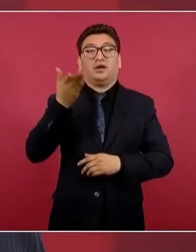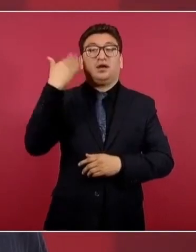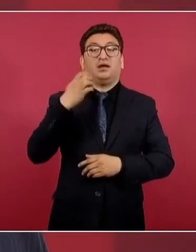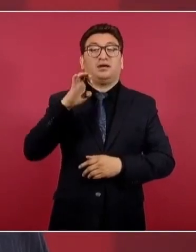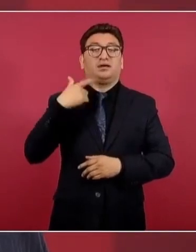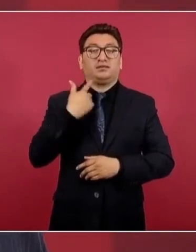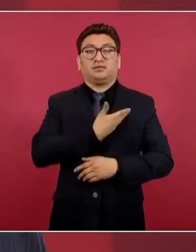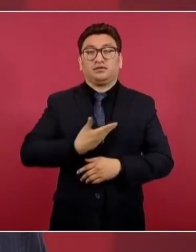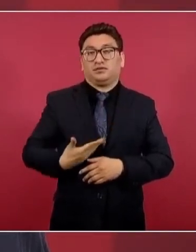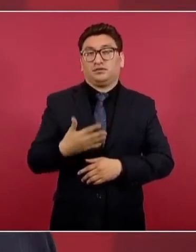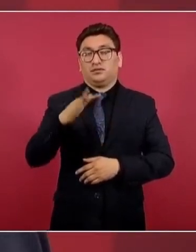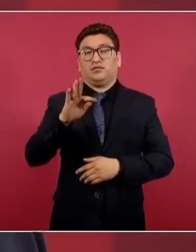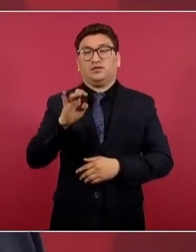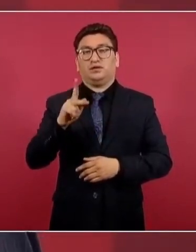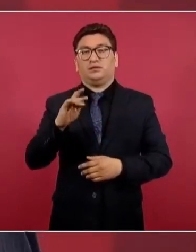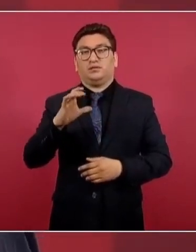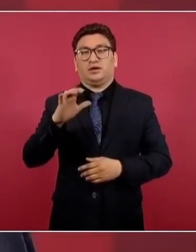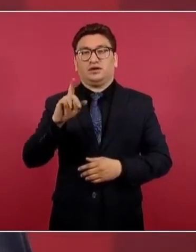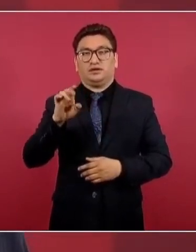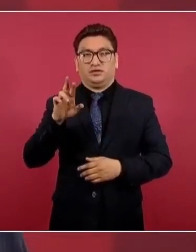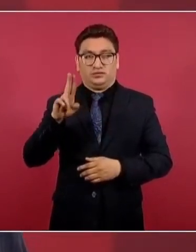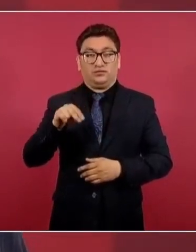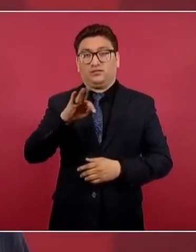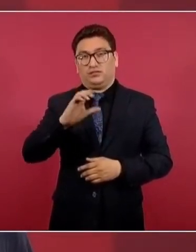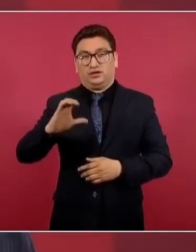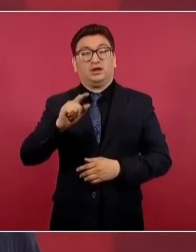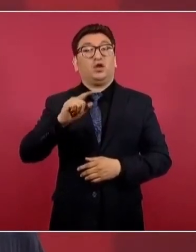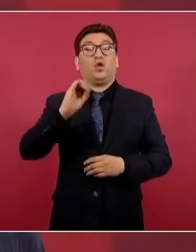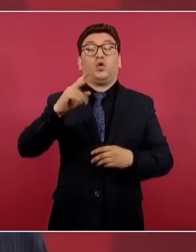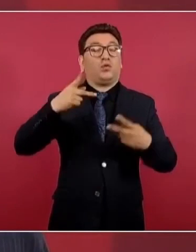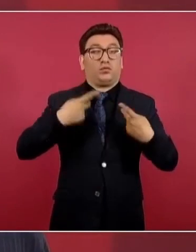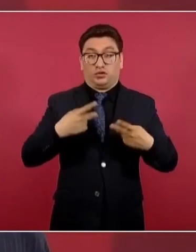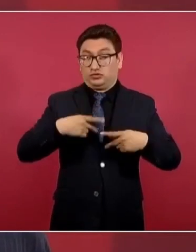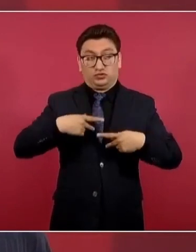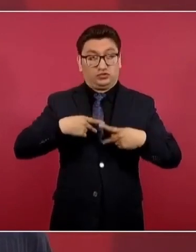o para desaparecer a personas.